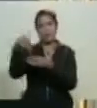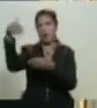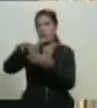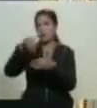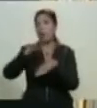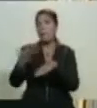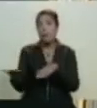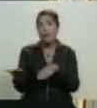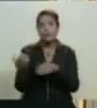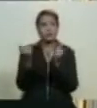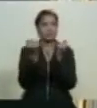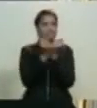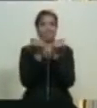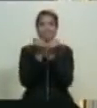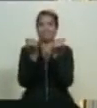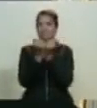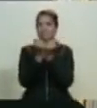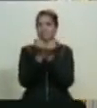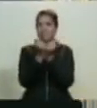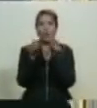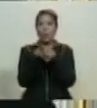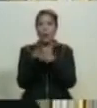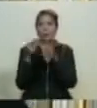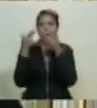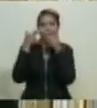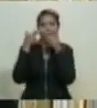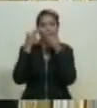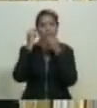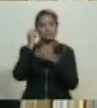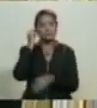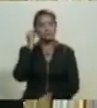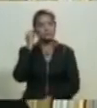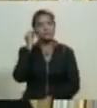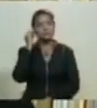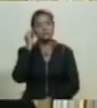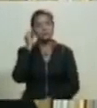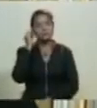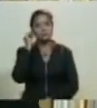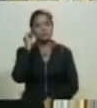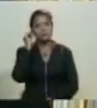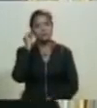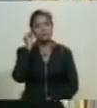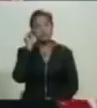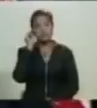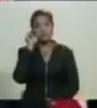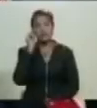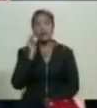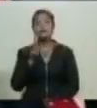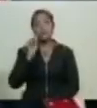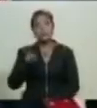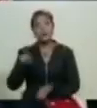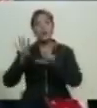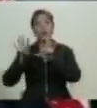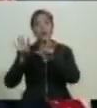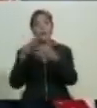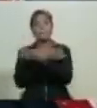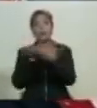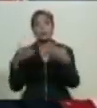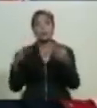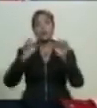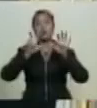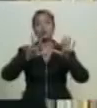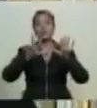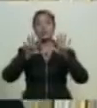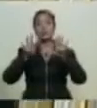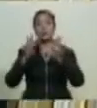día porque estaban secuestradas sus libertades injustamente y para los 9 millones 89